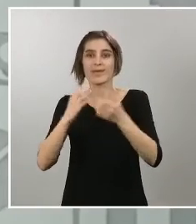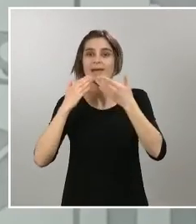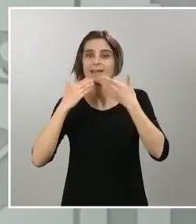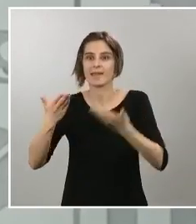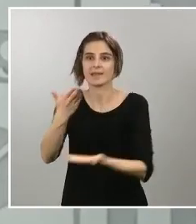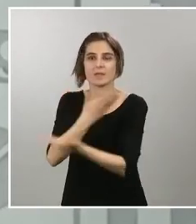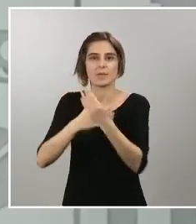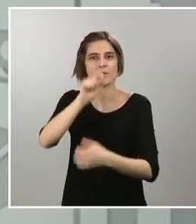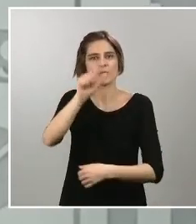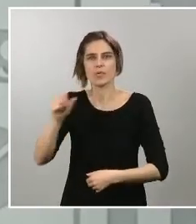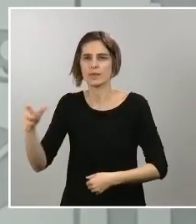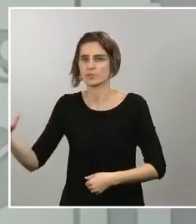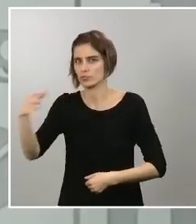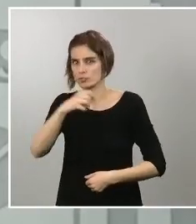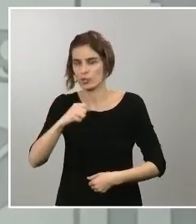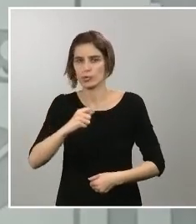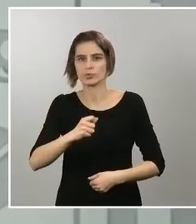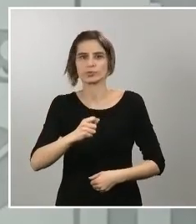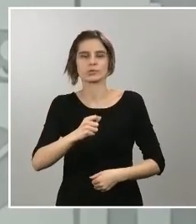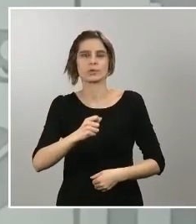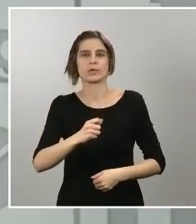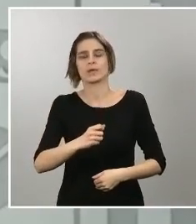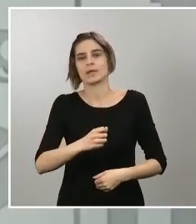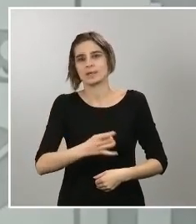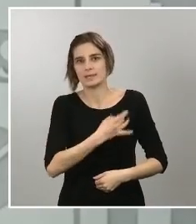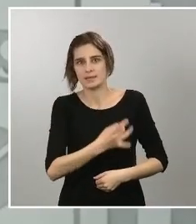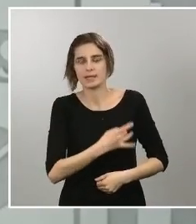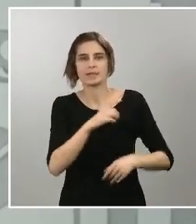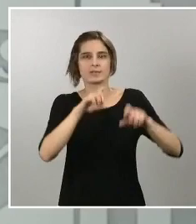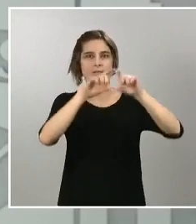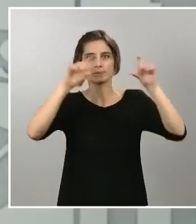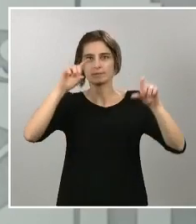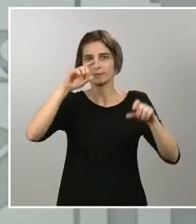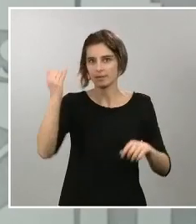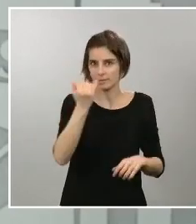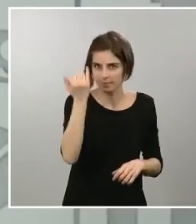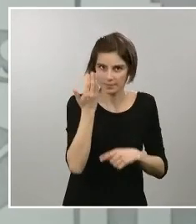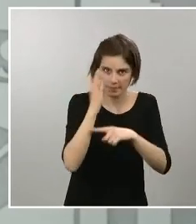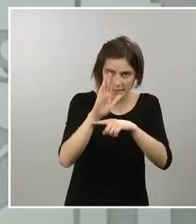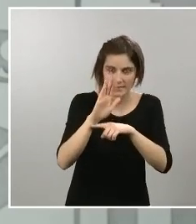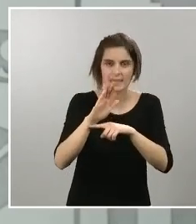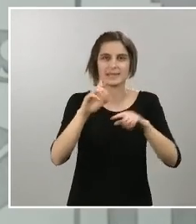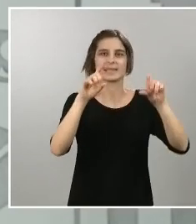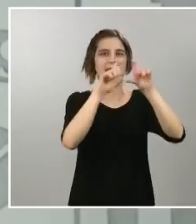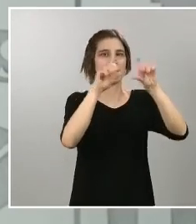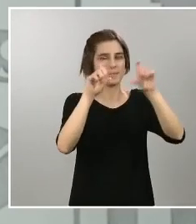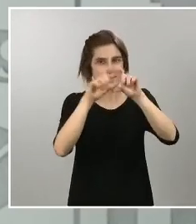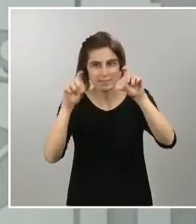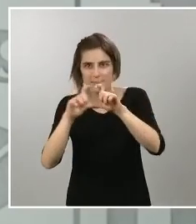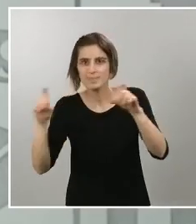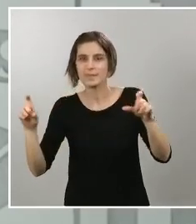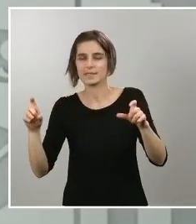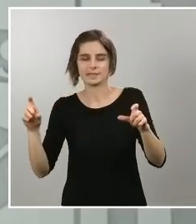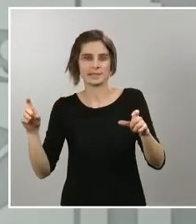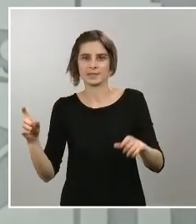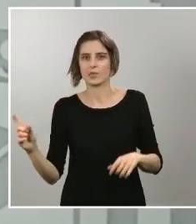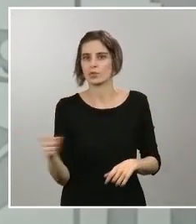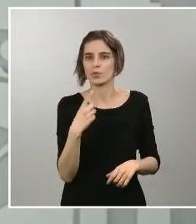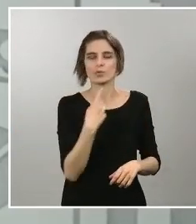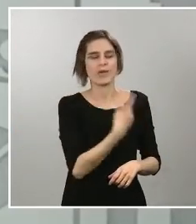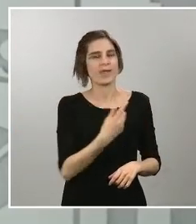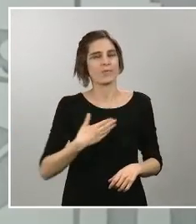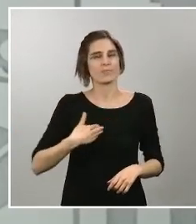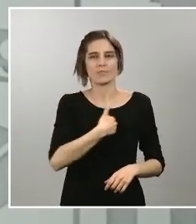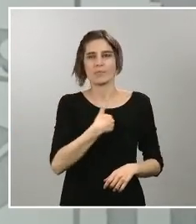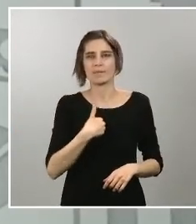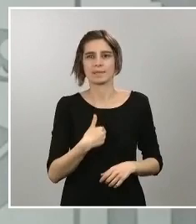empresas con todos aquellos que tienen una tarea que desarrollar un papel que jugar. Es el momento de arrimar el hombro de